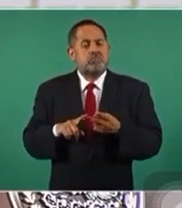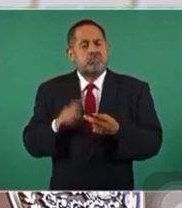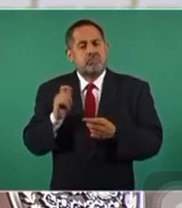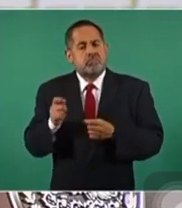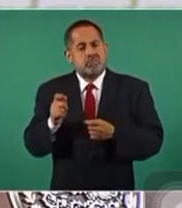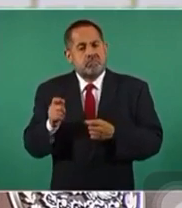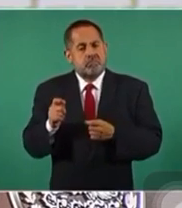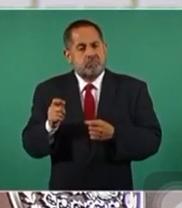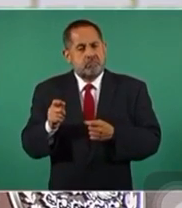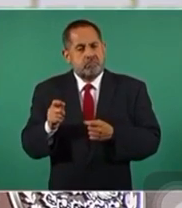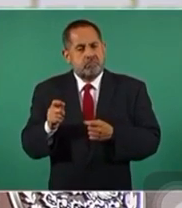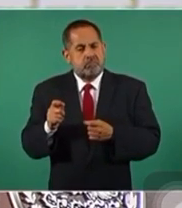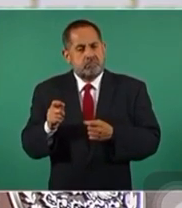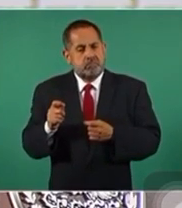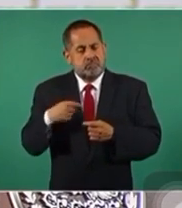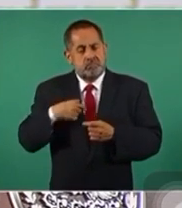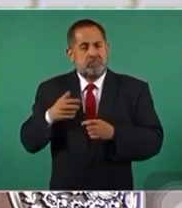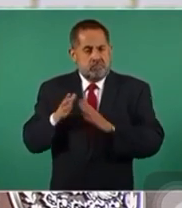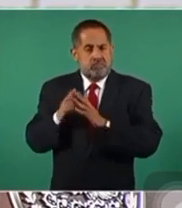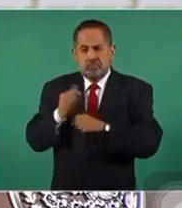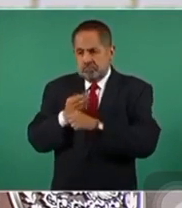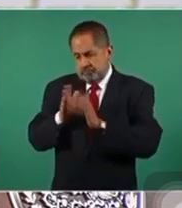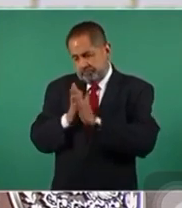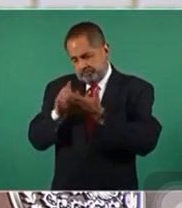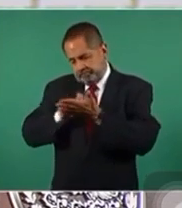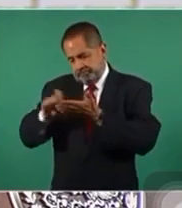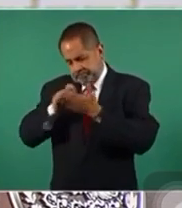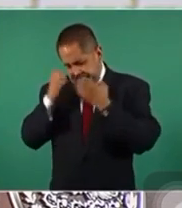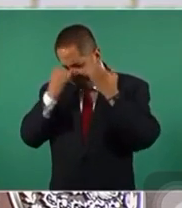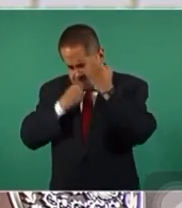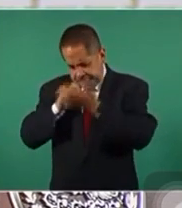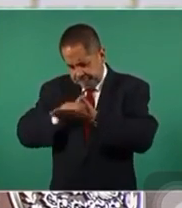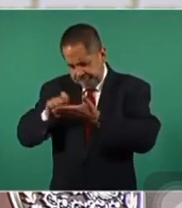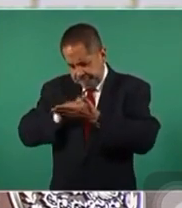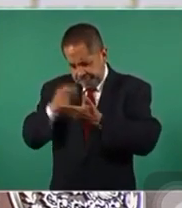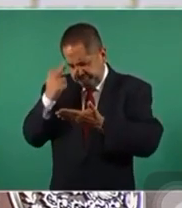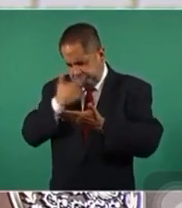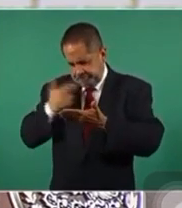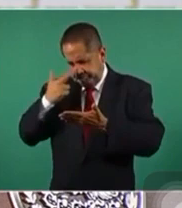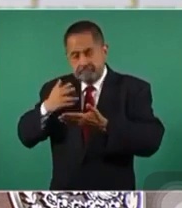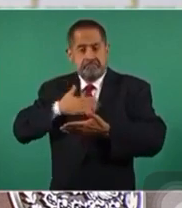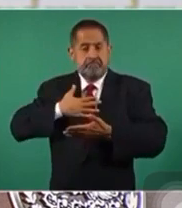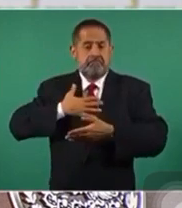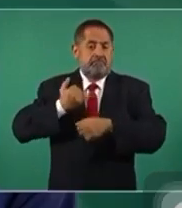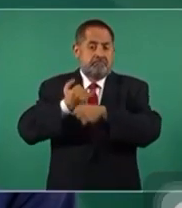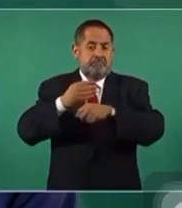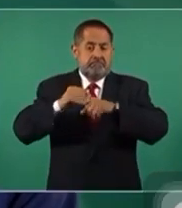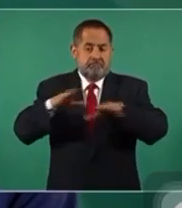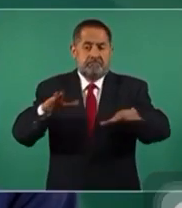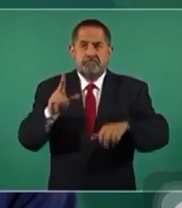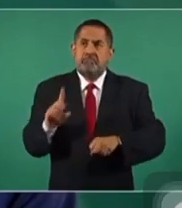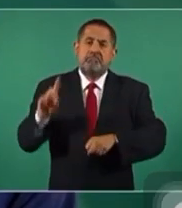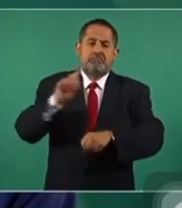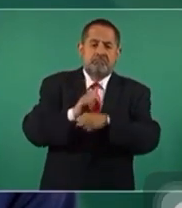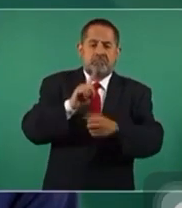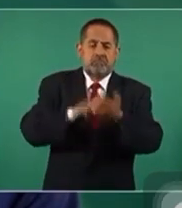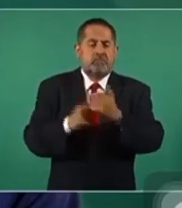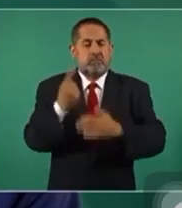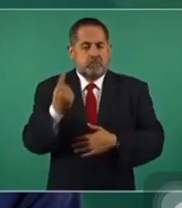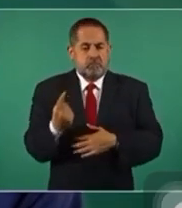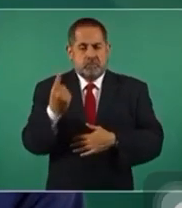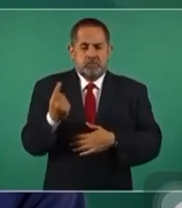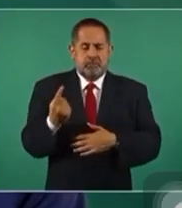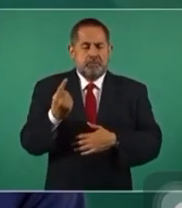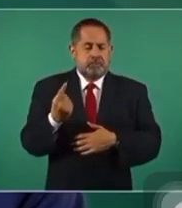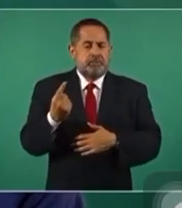escribiendo, revisando ya mi informe para el día primero.